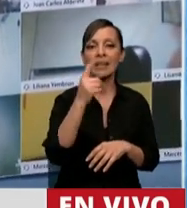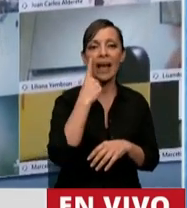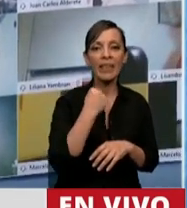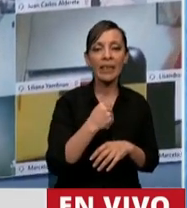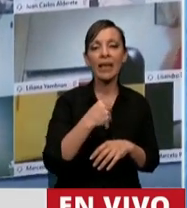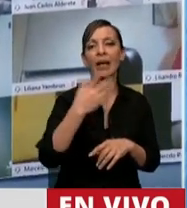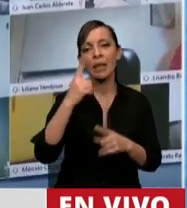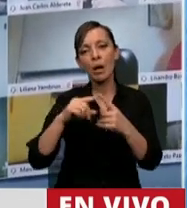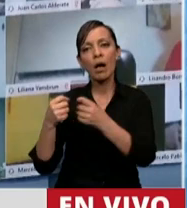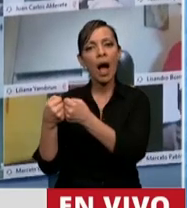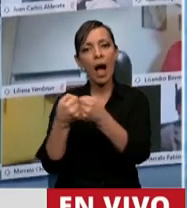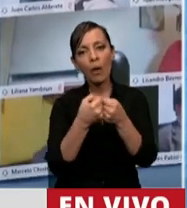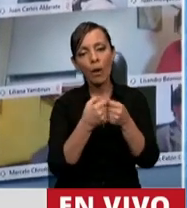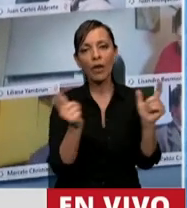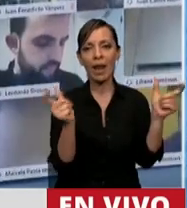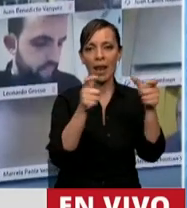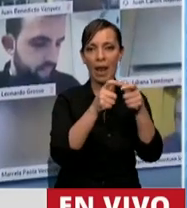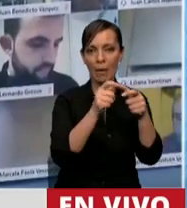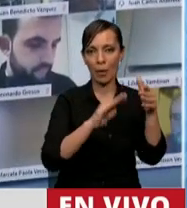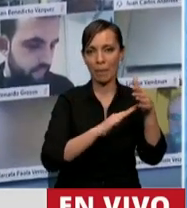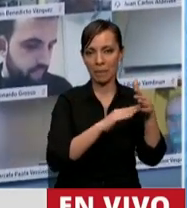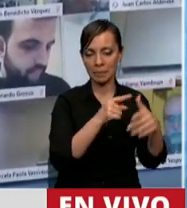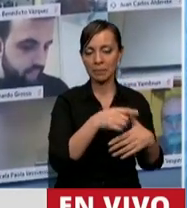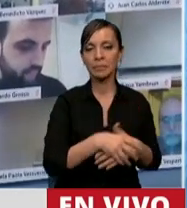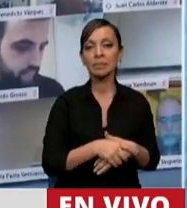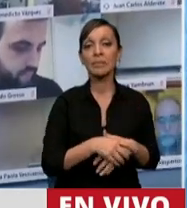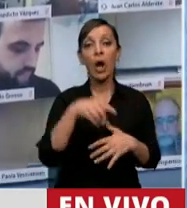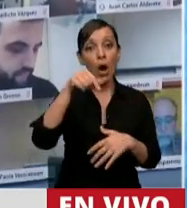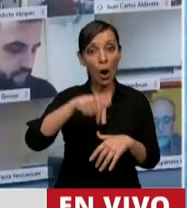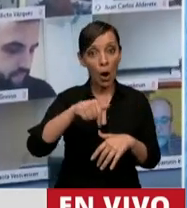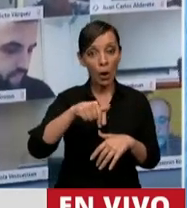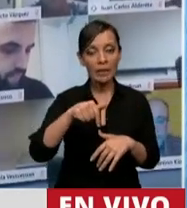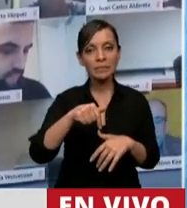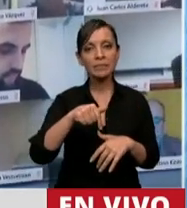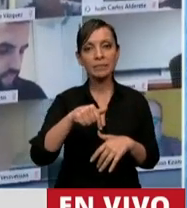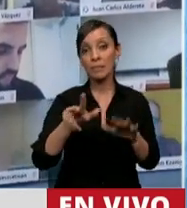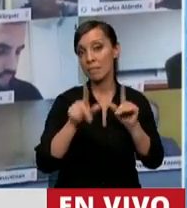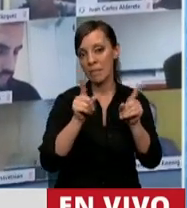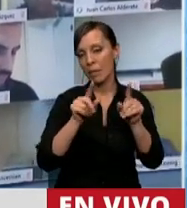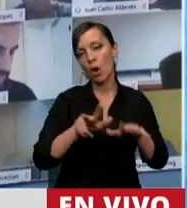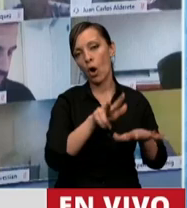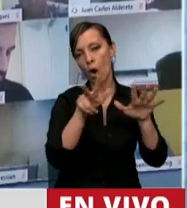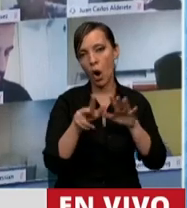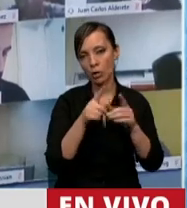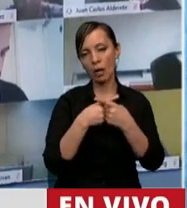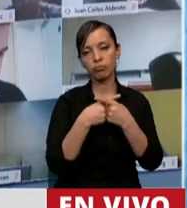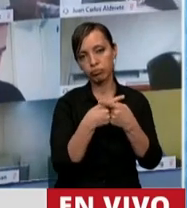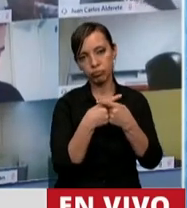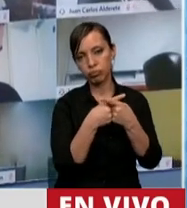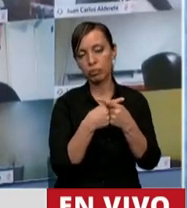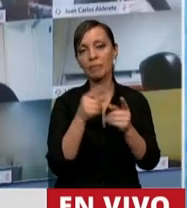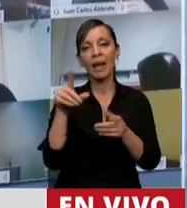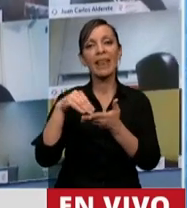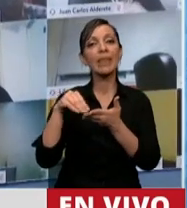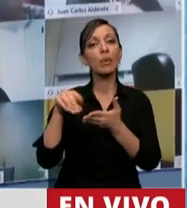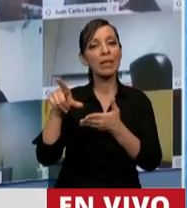por consenso de la Comisión de Labor Parlamentaria. Y hoy en parte de estas 8 horas de discusión en labor, la diputada